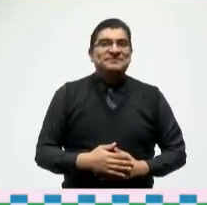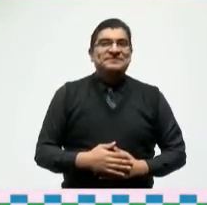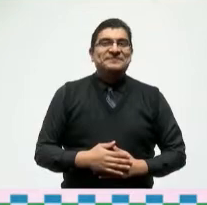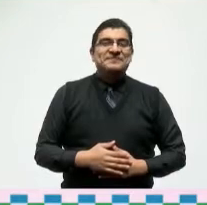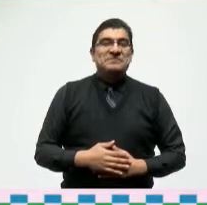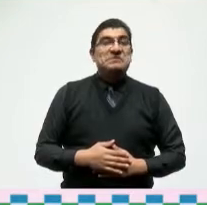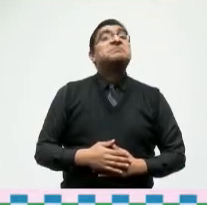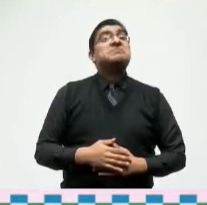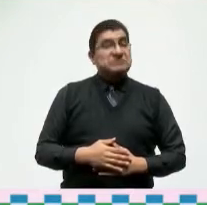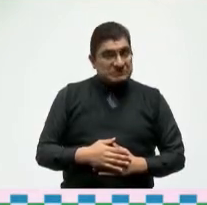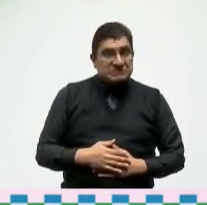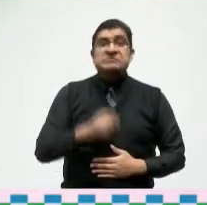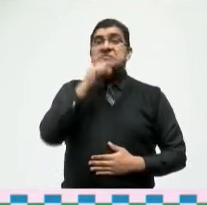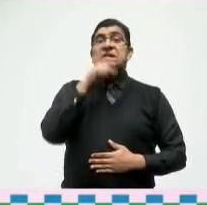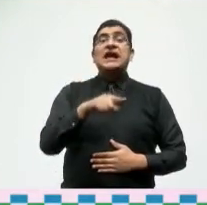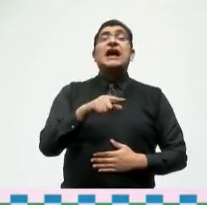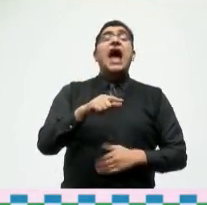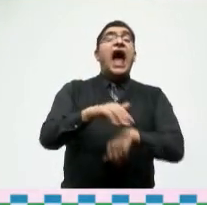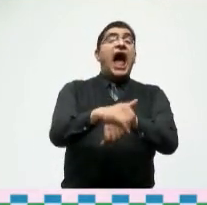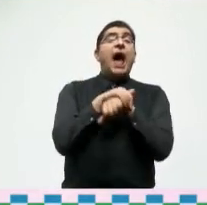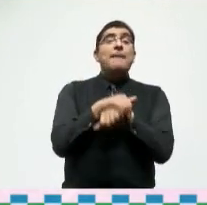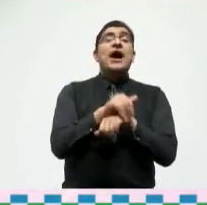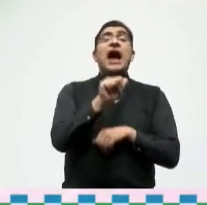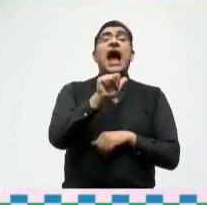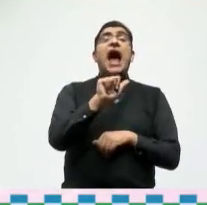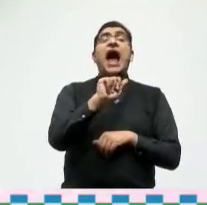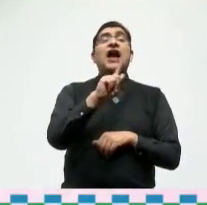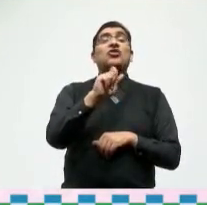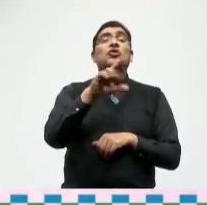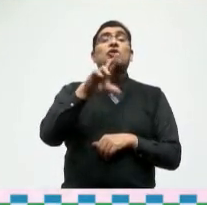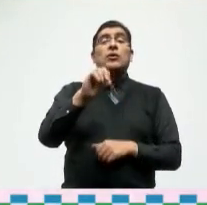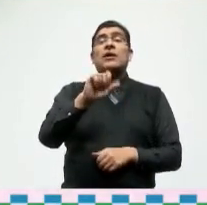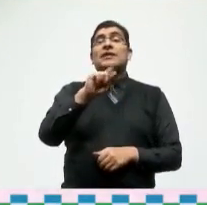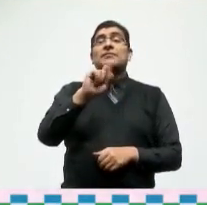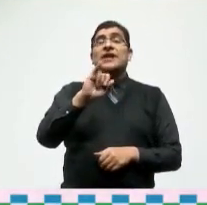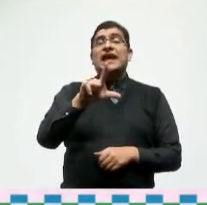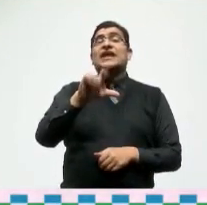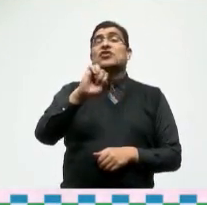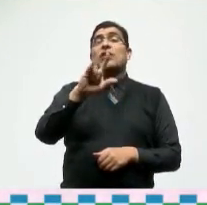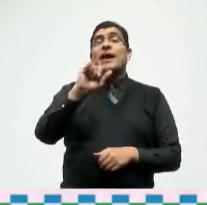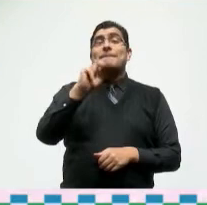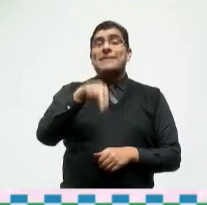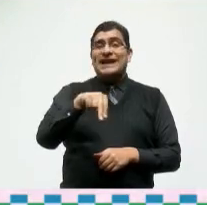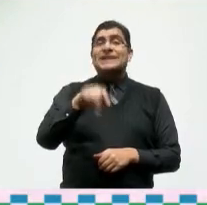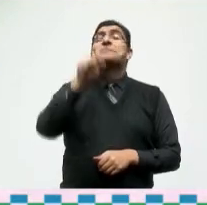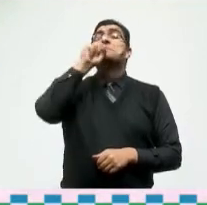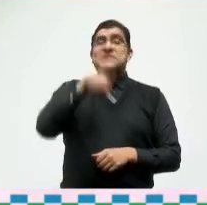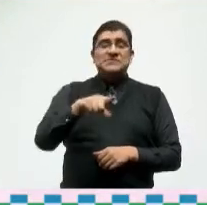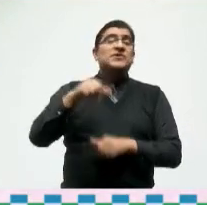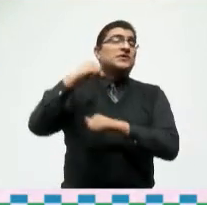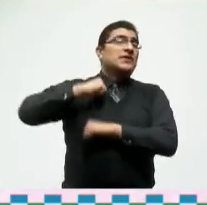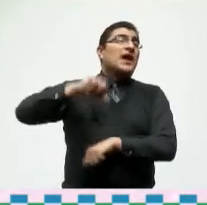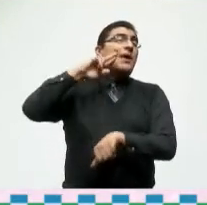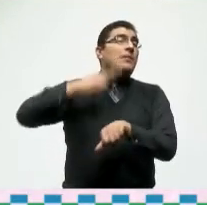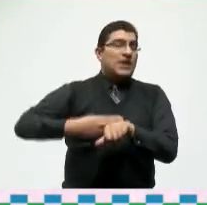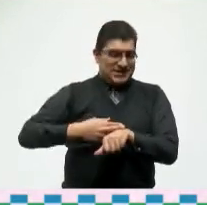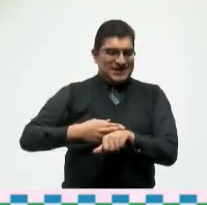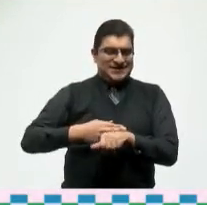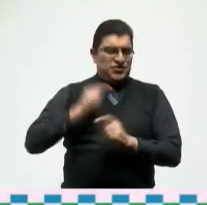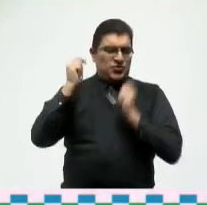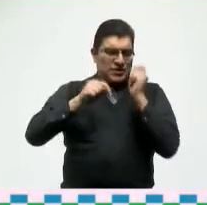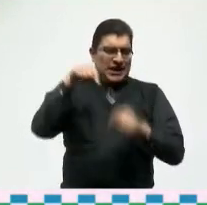desde luego a mi buen amigo Arturo Esperz Leymán titular de turismo del gobierno del estado